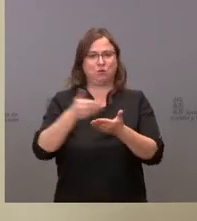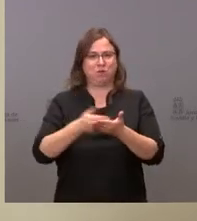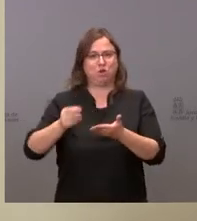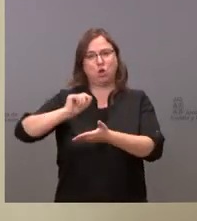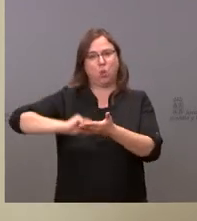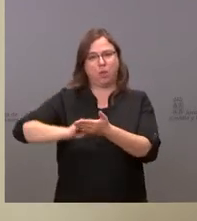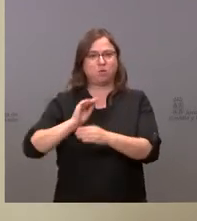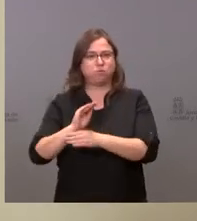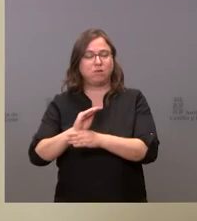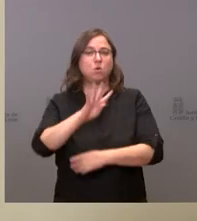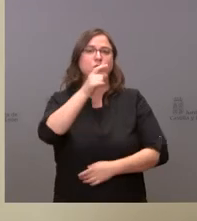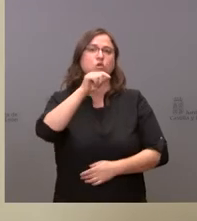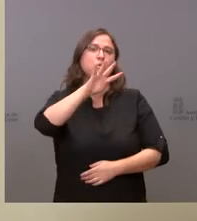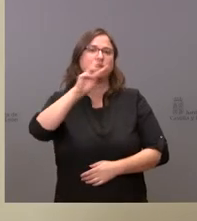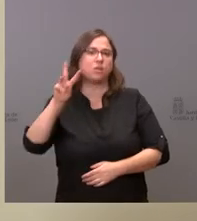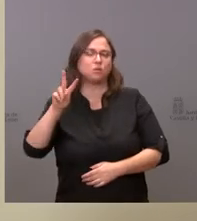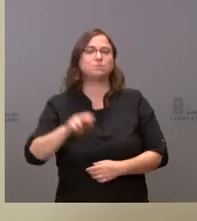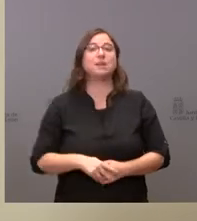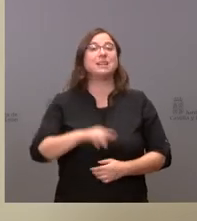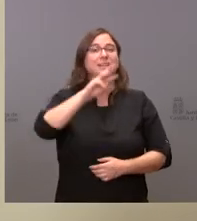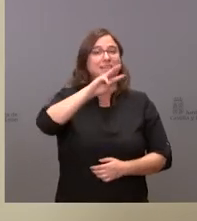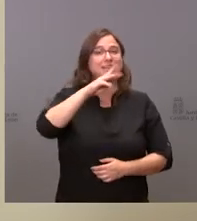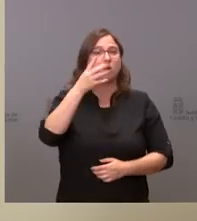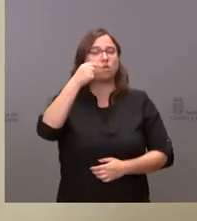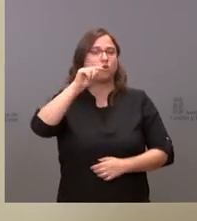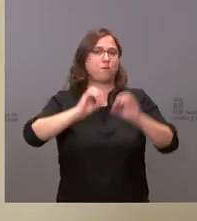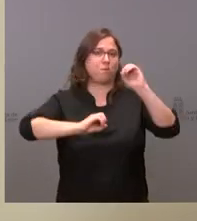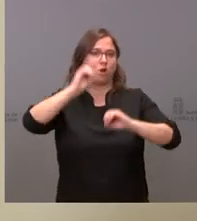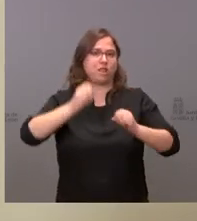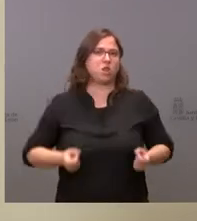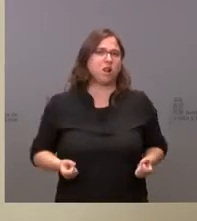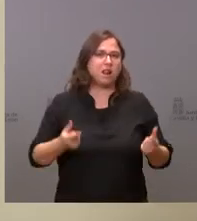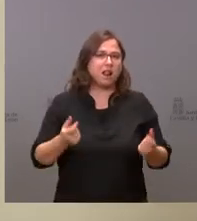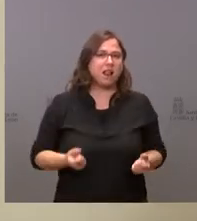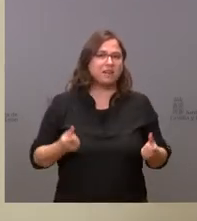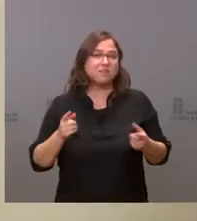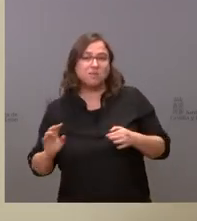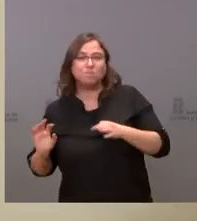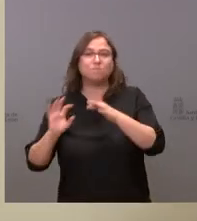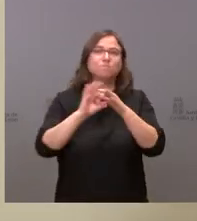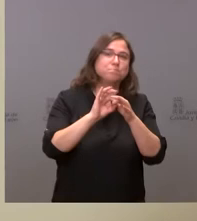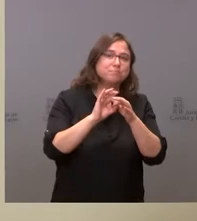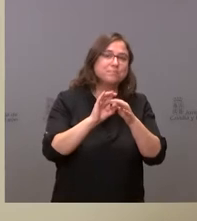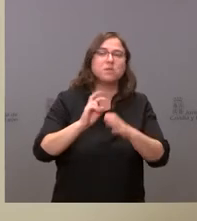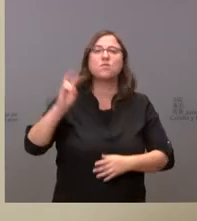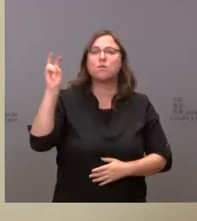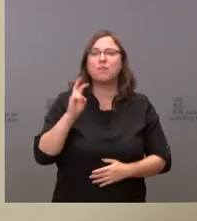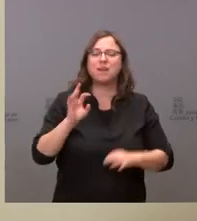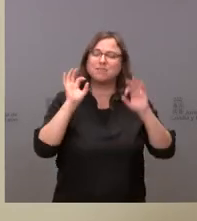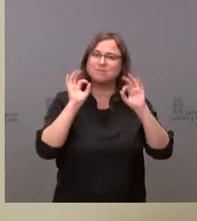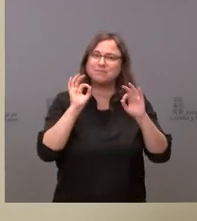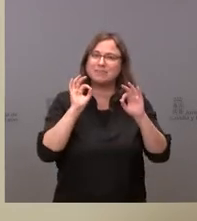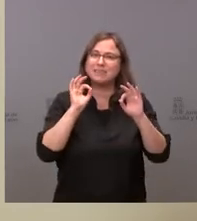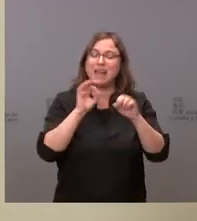,52, un 34% de los gastos totales que están fundamentalmente localizados